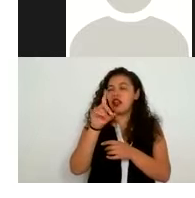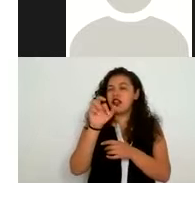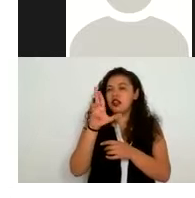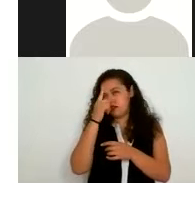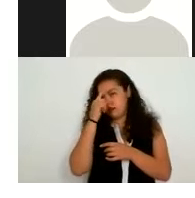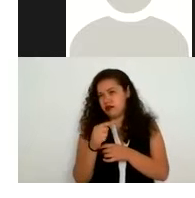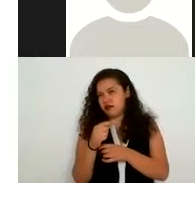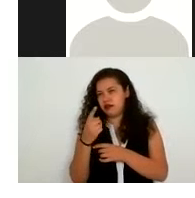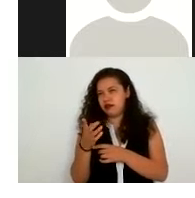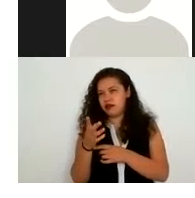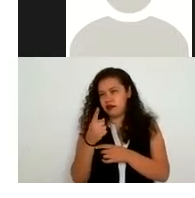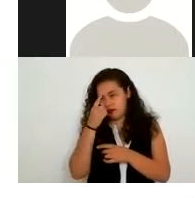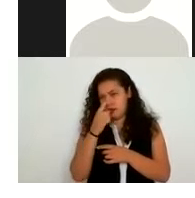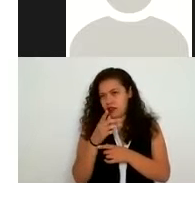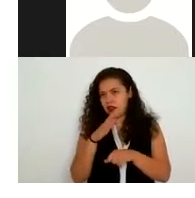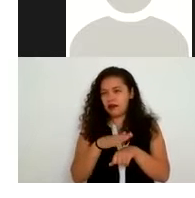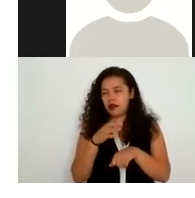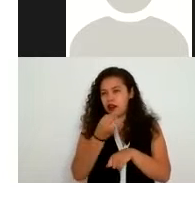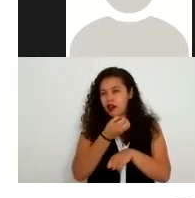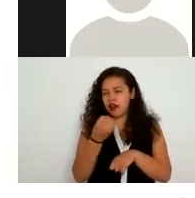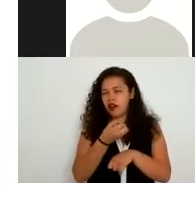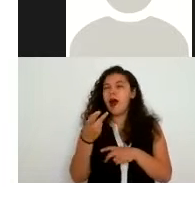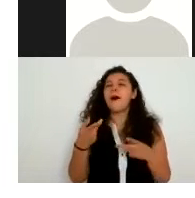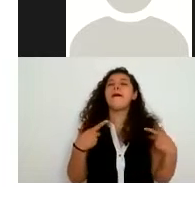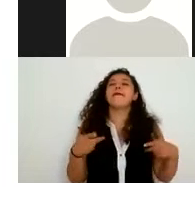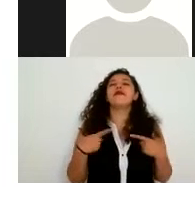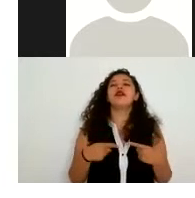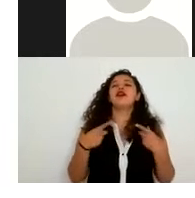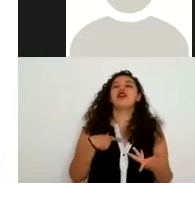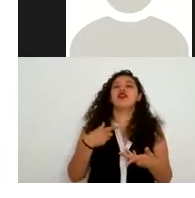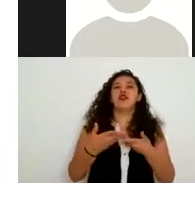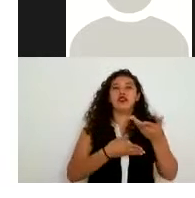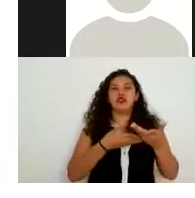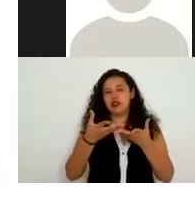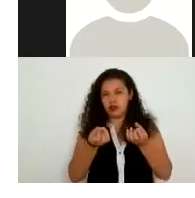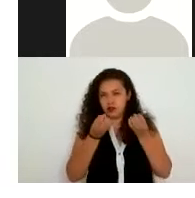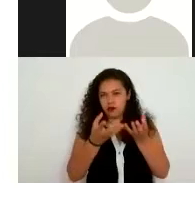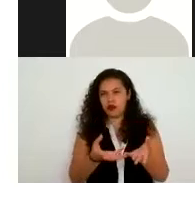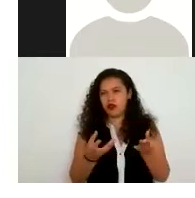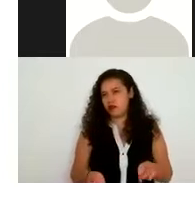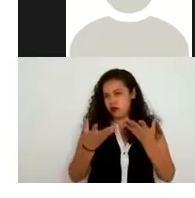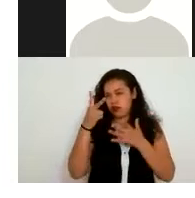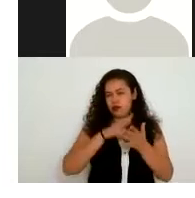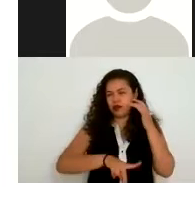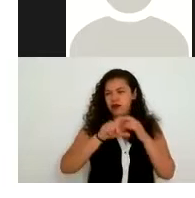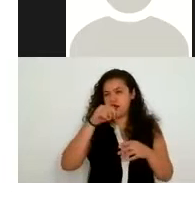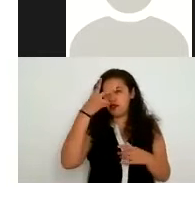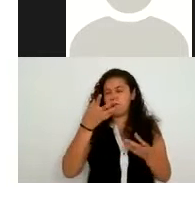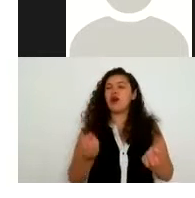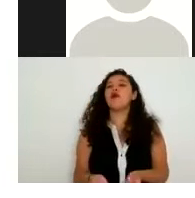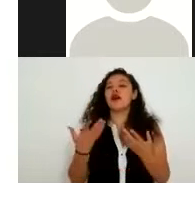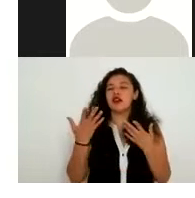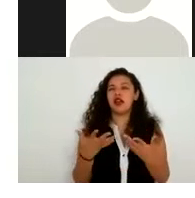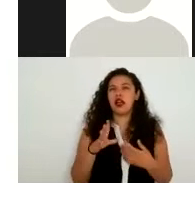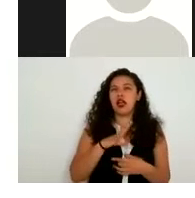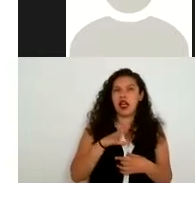queremos decir a cuántas personas se les brindó por ejemplo asistencia social en el 2021 pues tenemos no digo los nombres